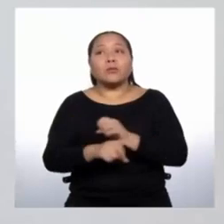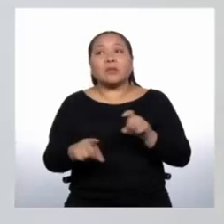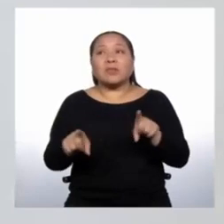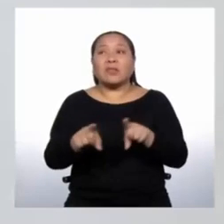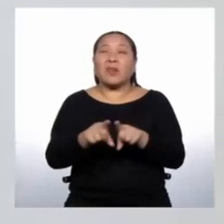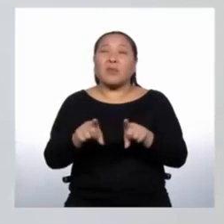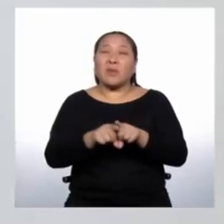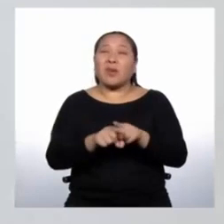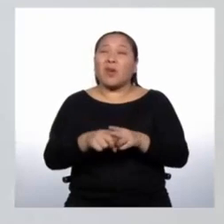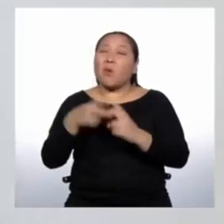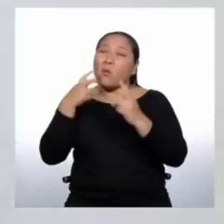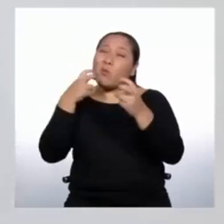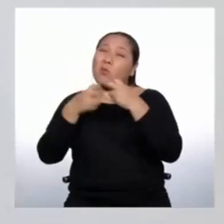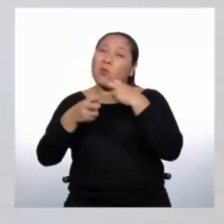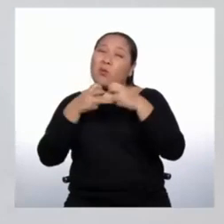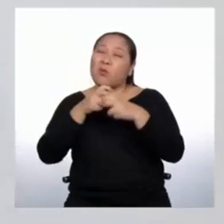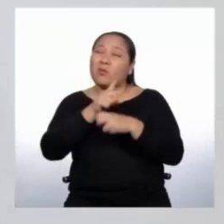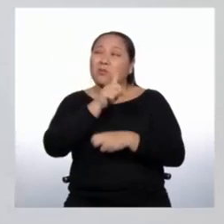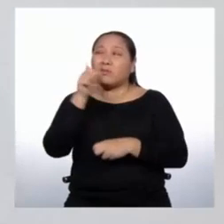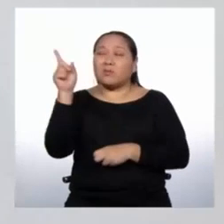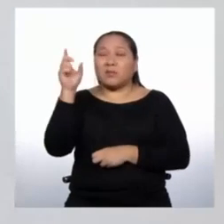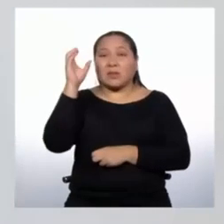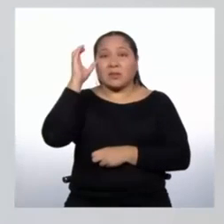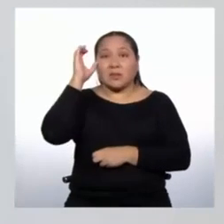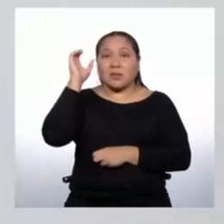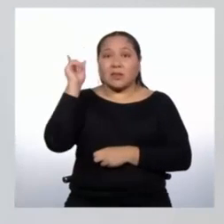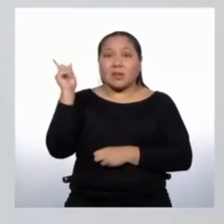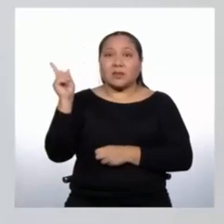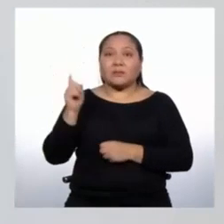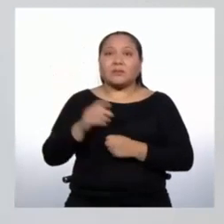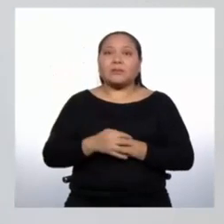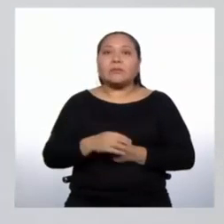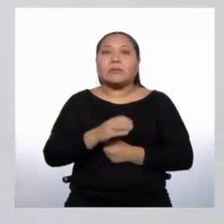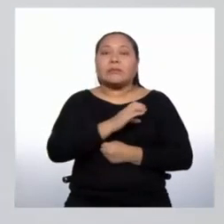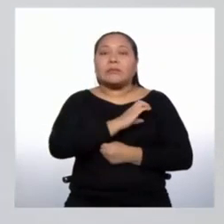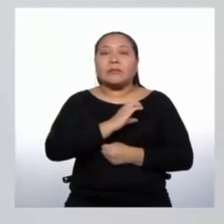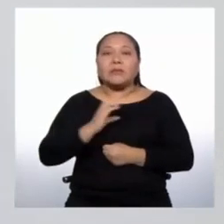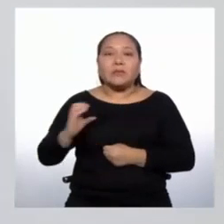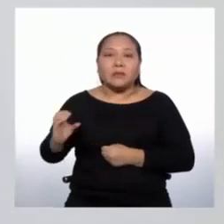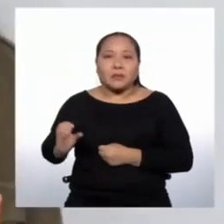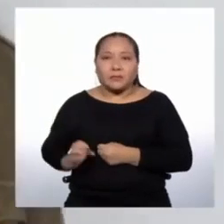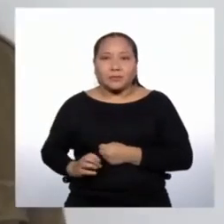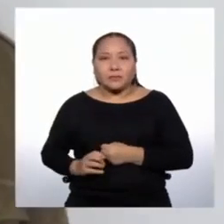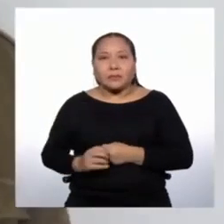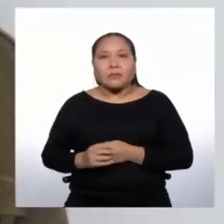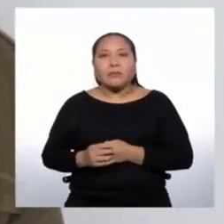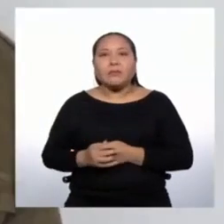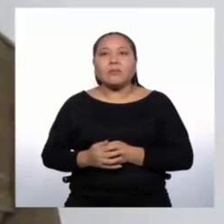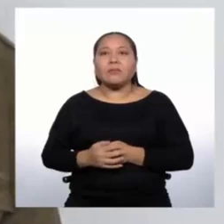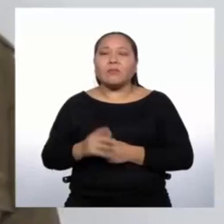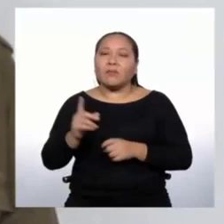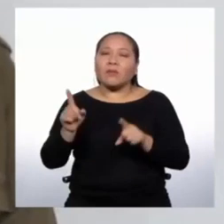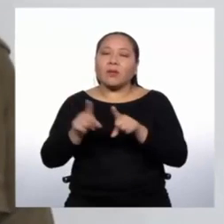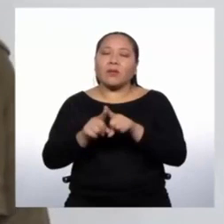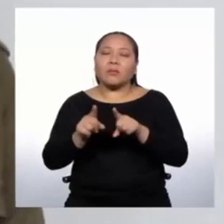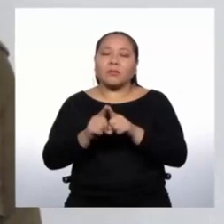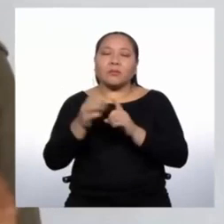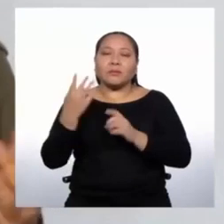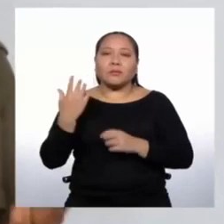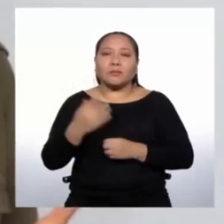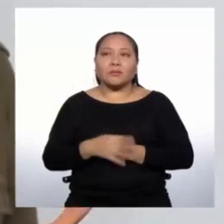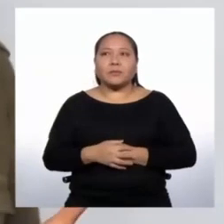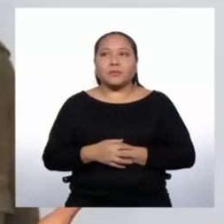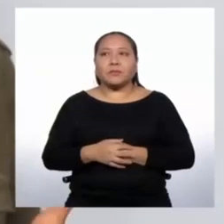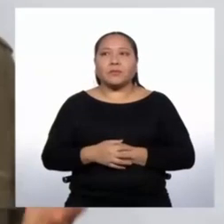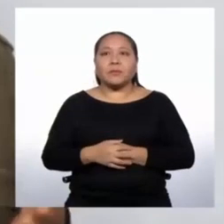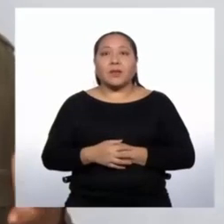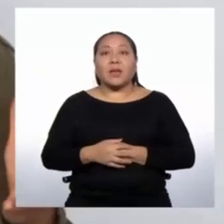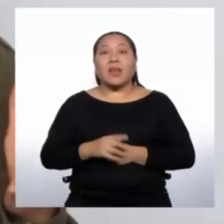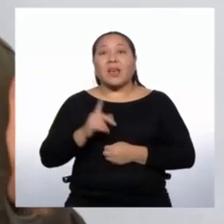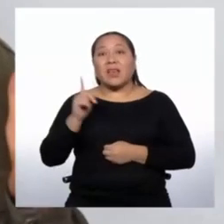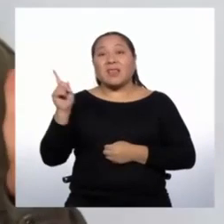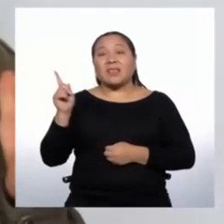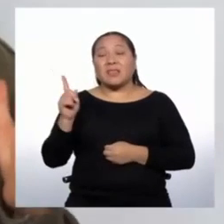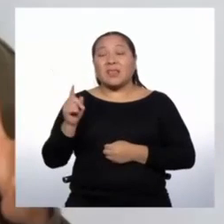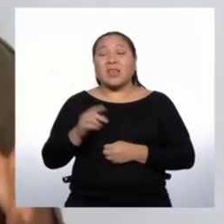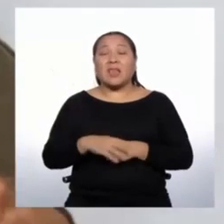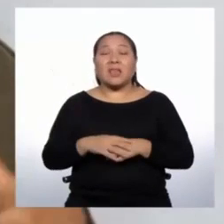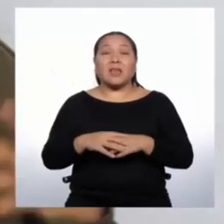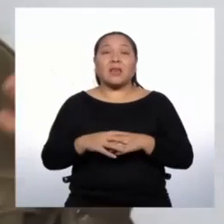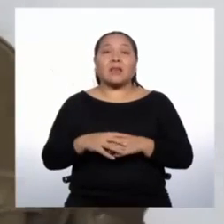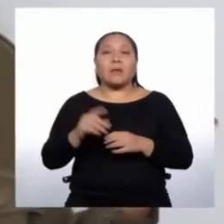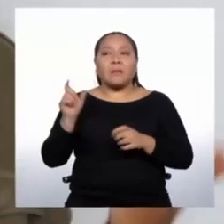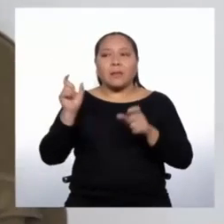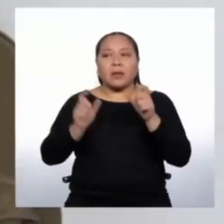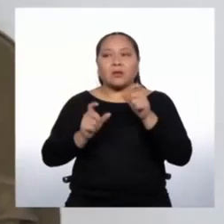que atravesaba China en ese momento también sería una de las causas. Así como en el caso de los chinos, hubieron